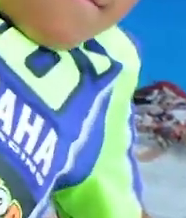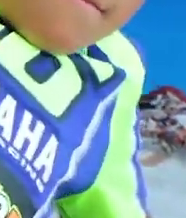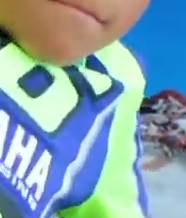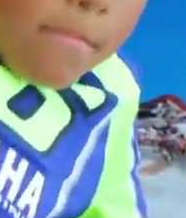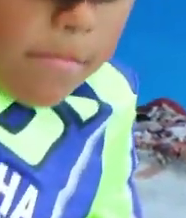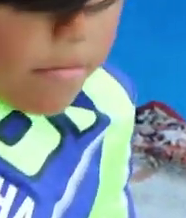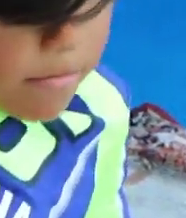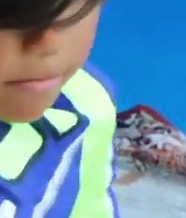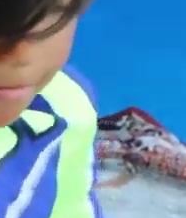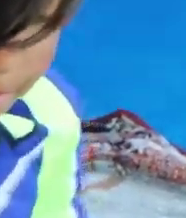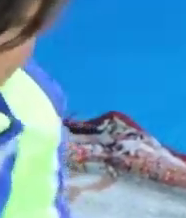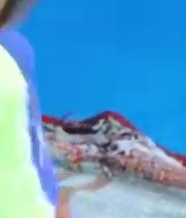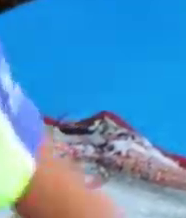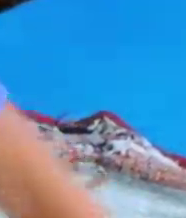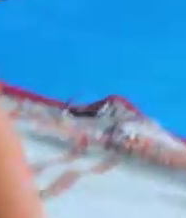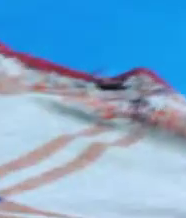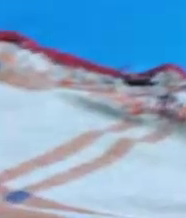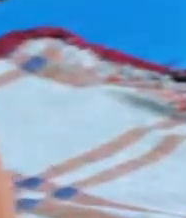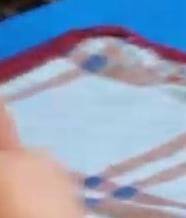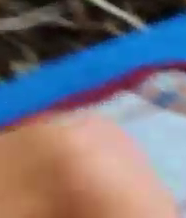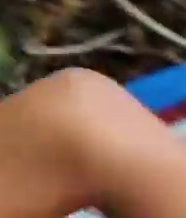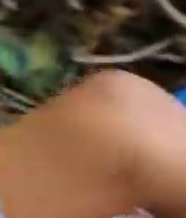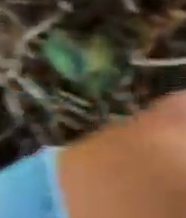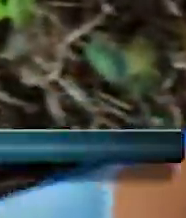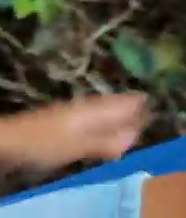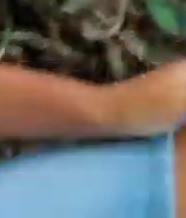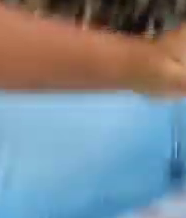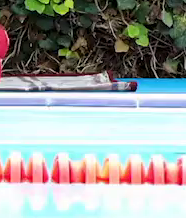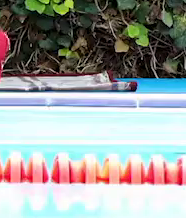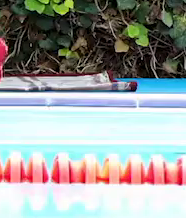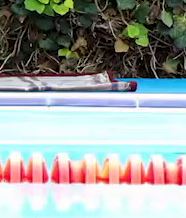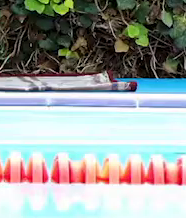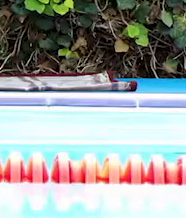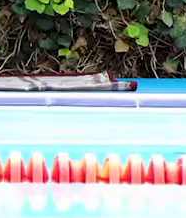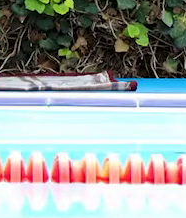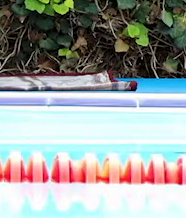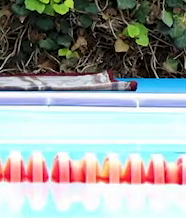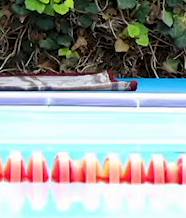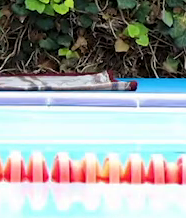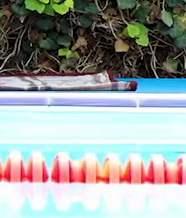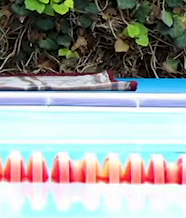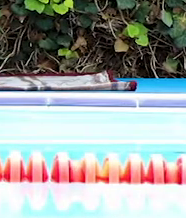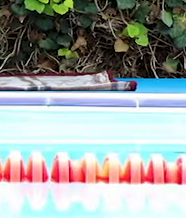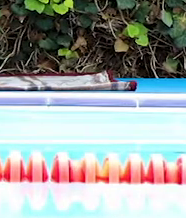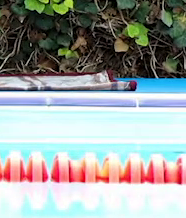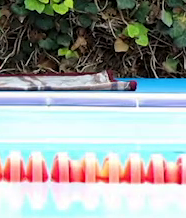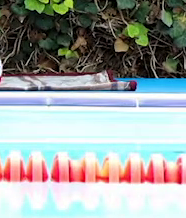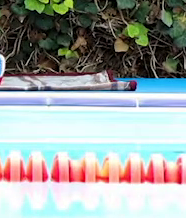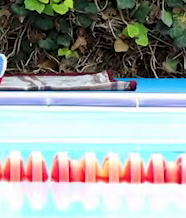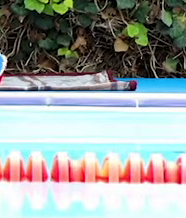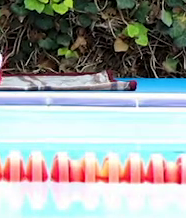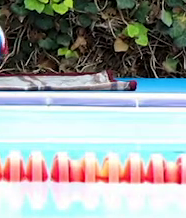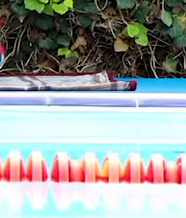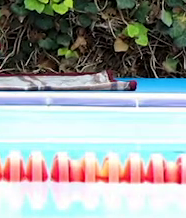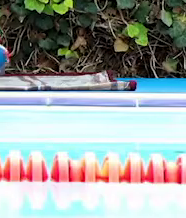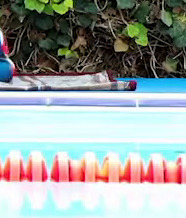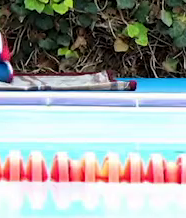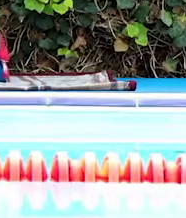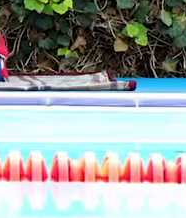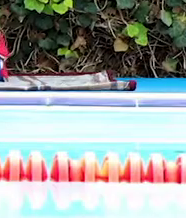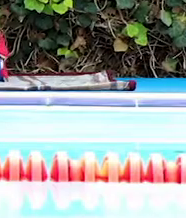Descansamos. cambiamos de posición. Cambiamos de mano. Apoyamos la mano derecha. Estiramos totalmente el cuerpo.